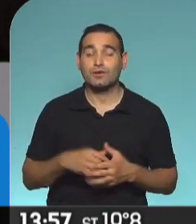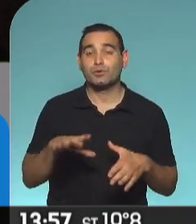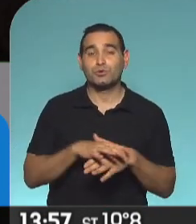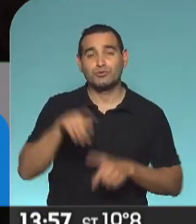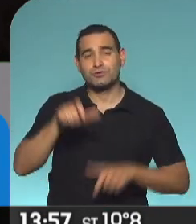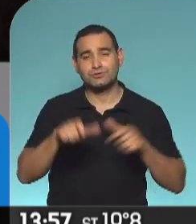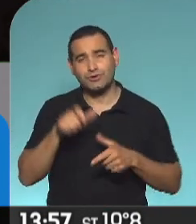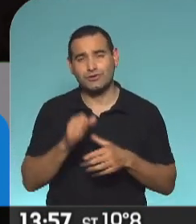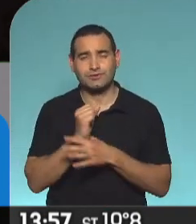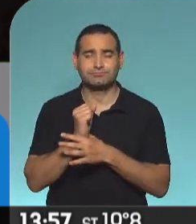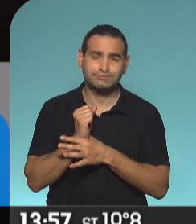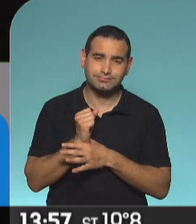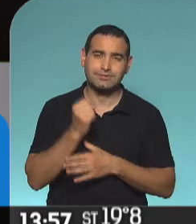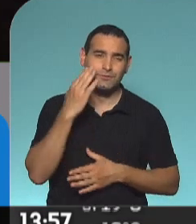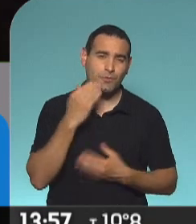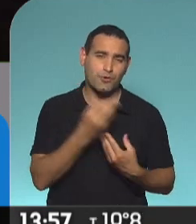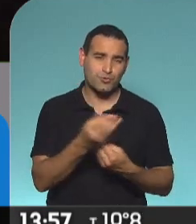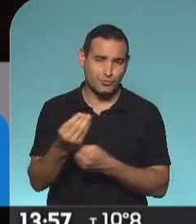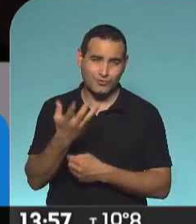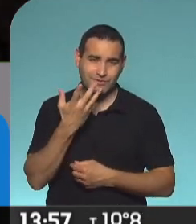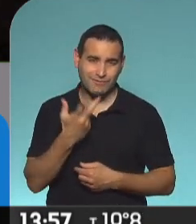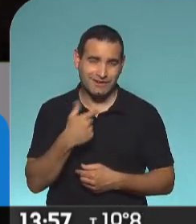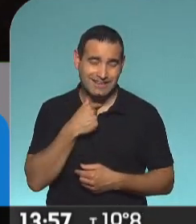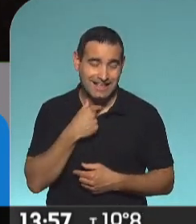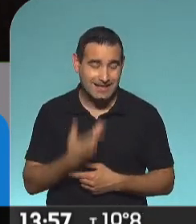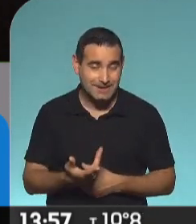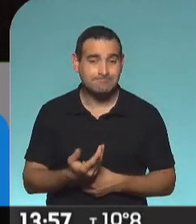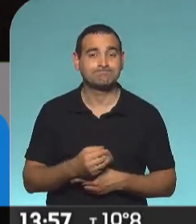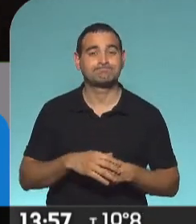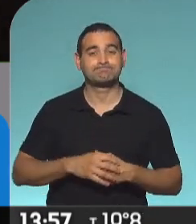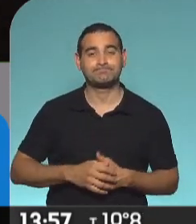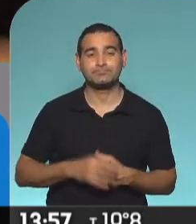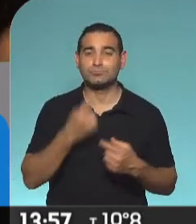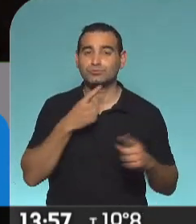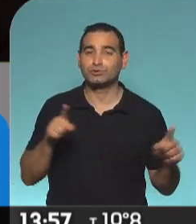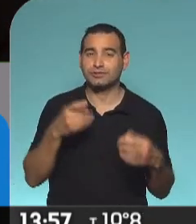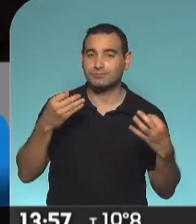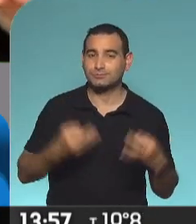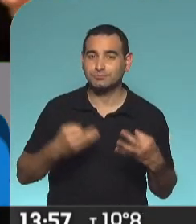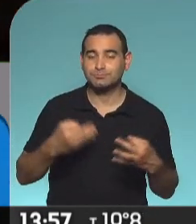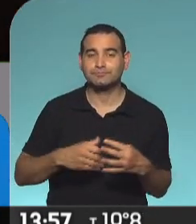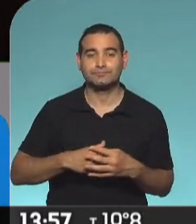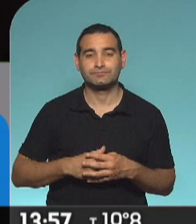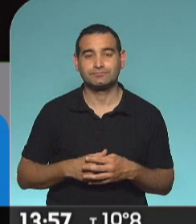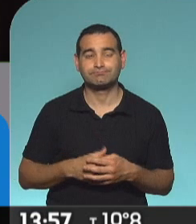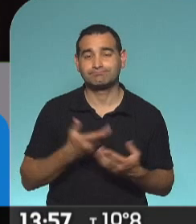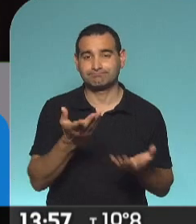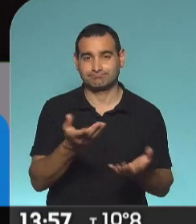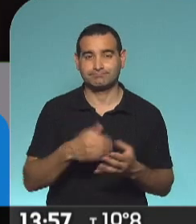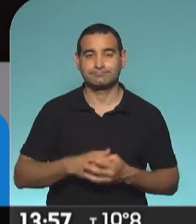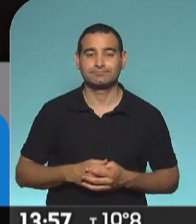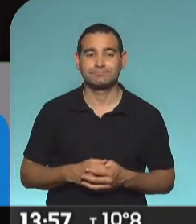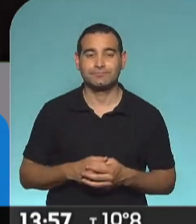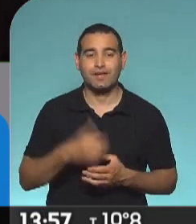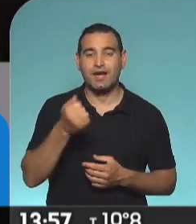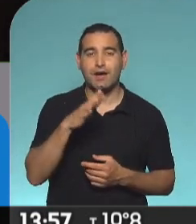y es solidaria y tiene ganas también de colaborar con nuestro corazón, haciendo buena música y un encuentro esperadísimo, él, ahí está, piedra libre